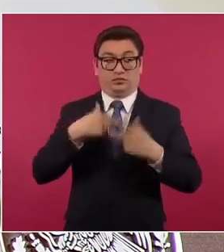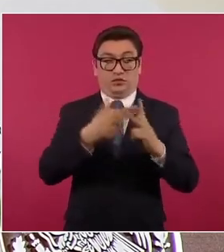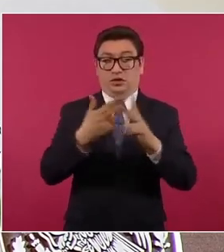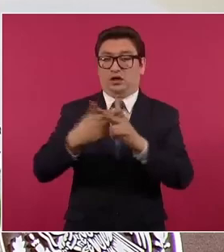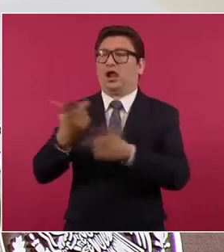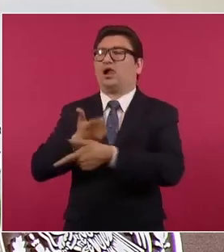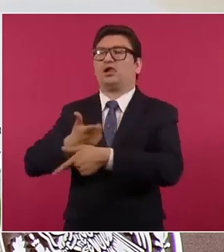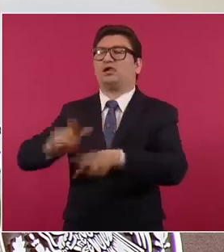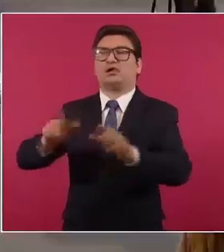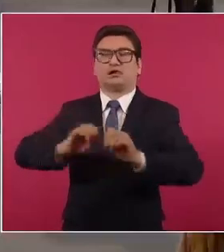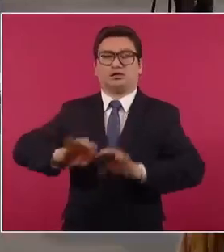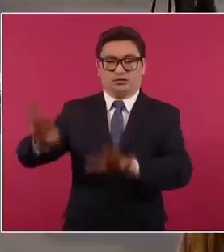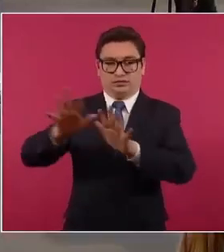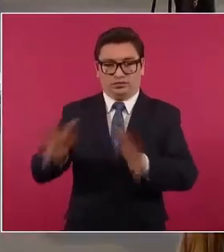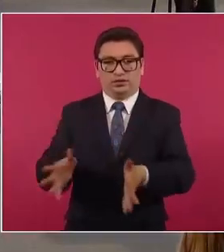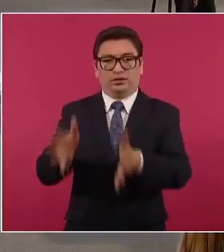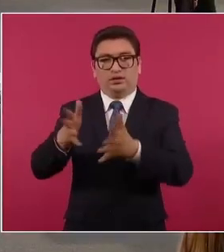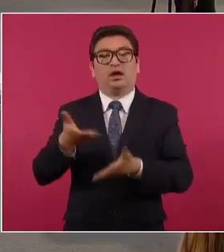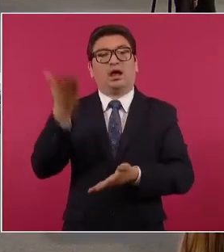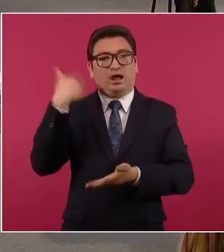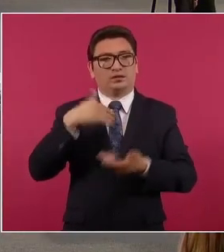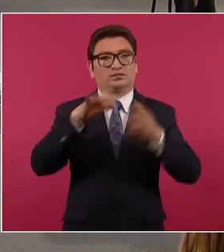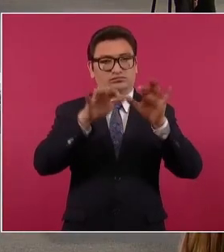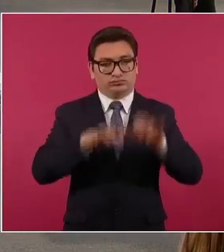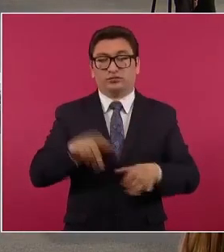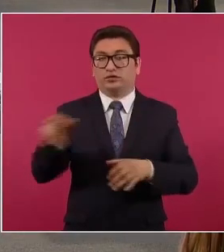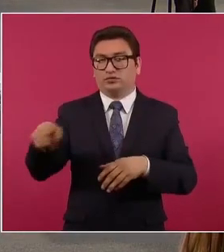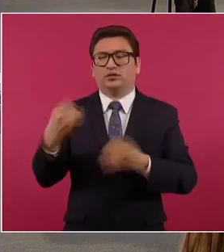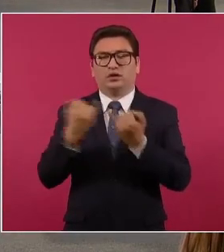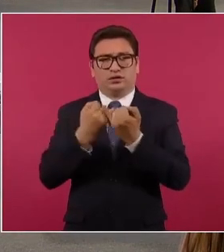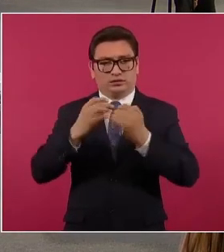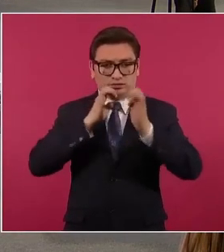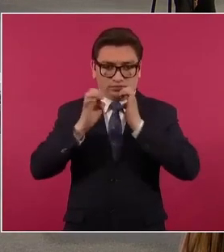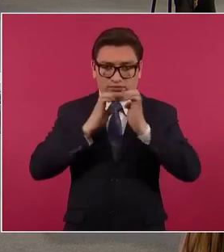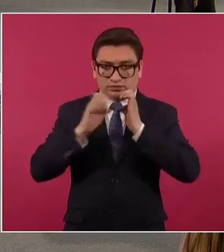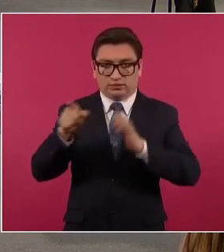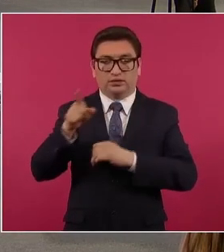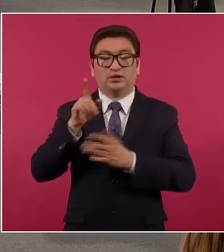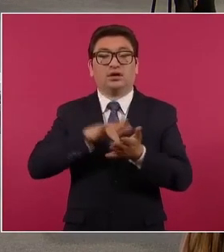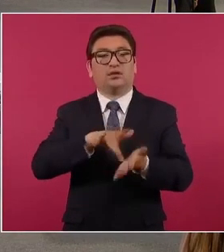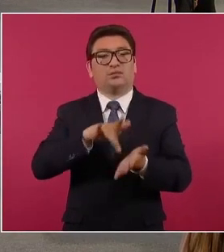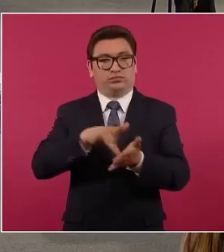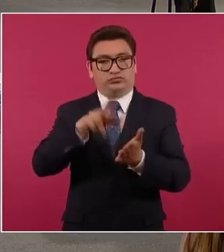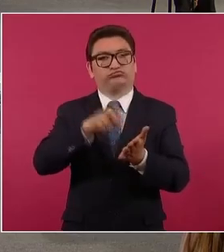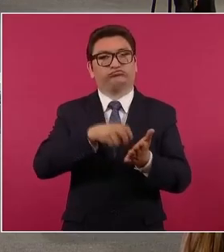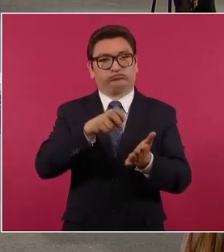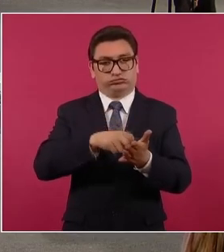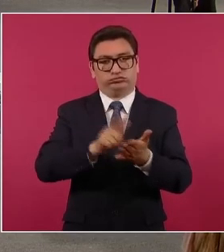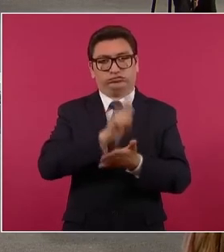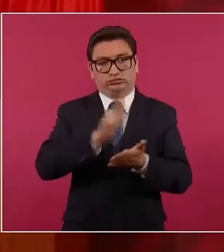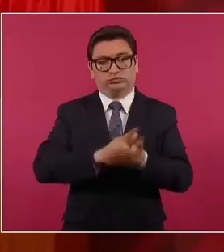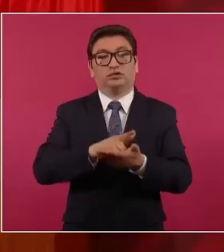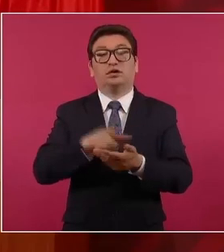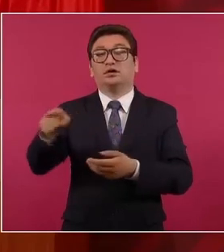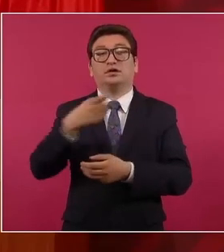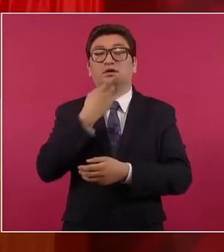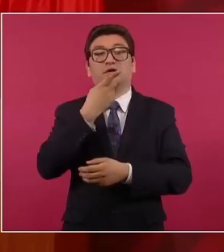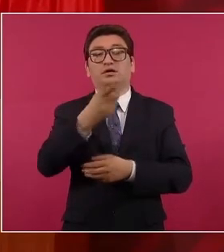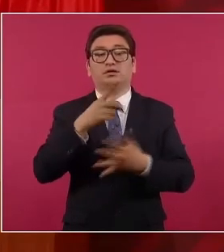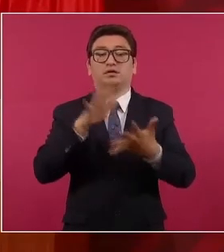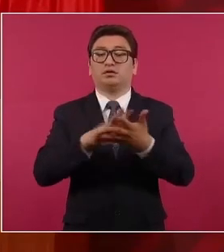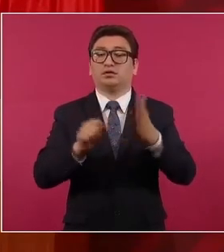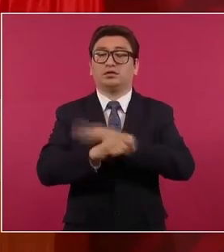entonces también escribió, fue entrevistada y apoyó la reforma y nunca habló de la prisión